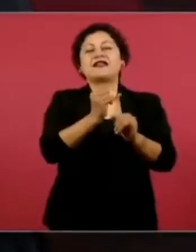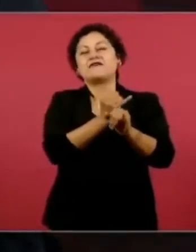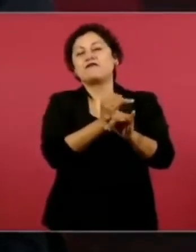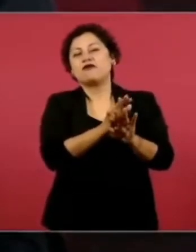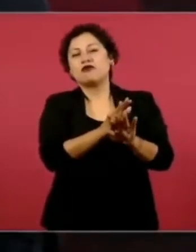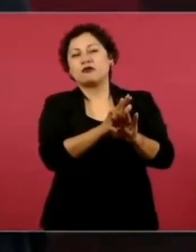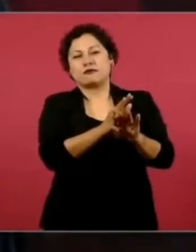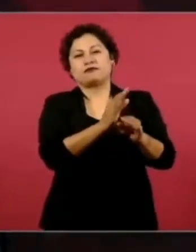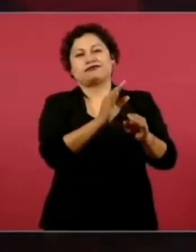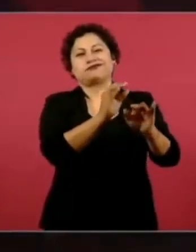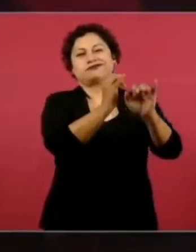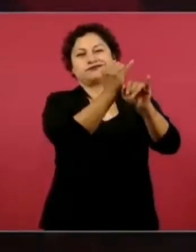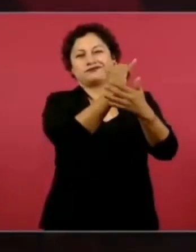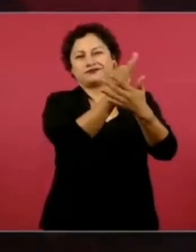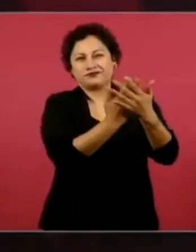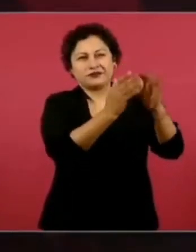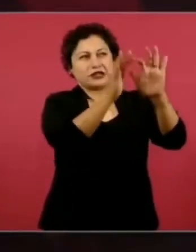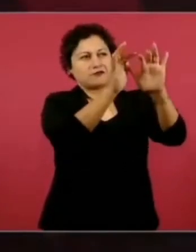puntual,